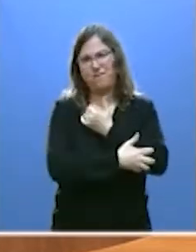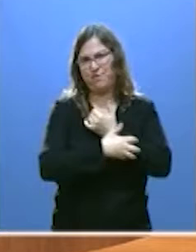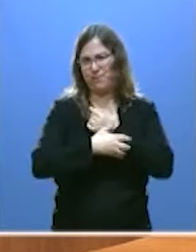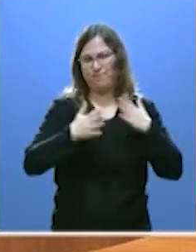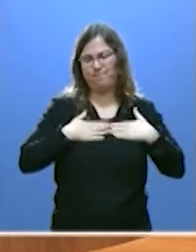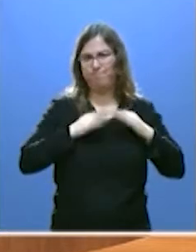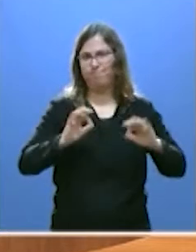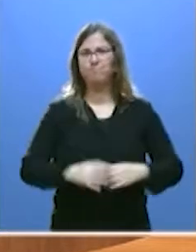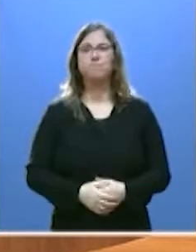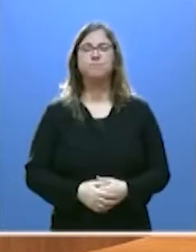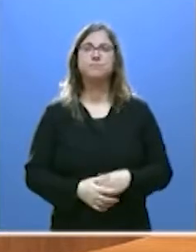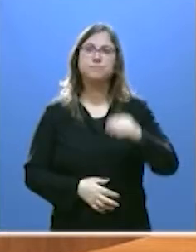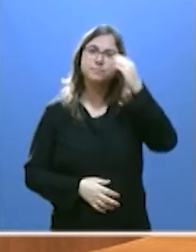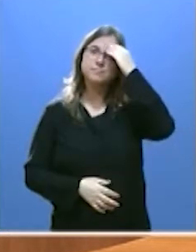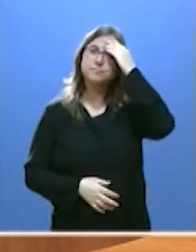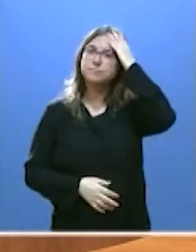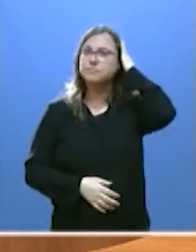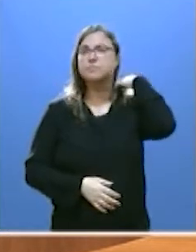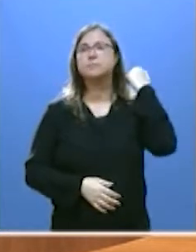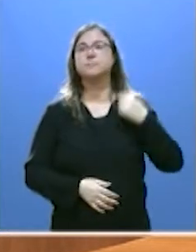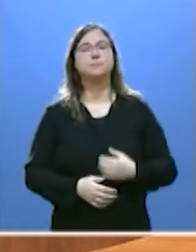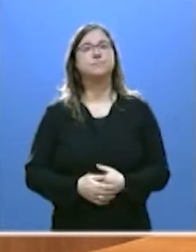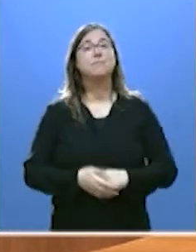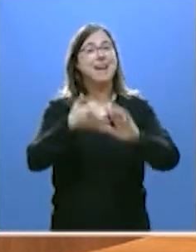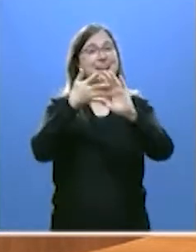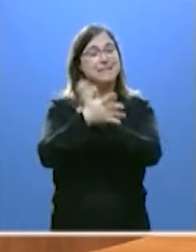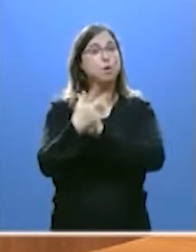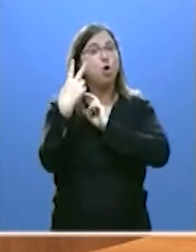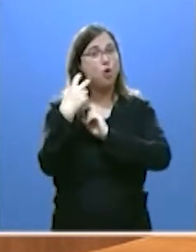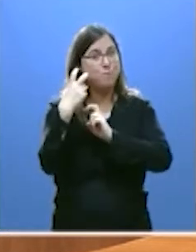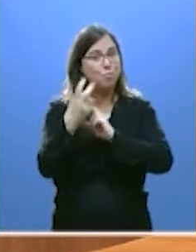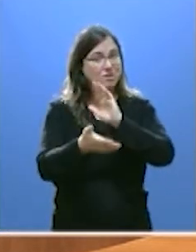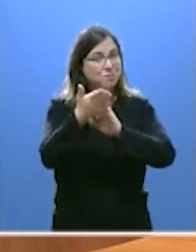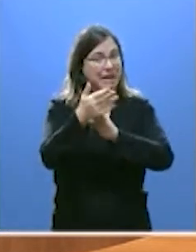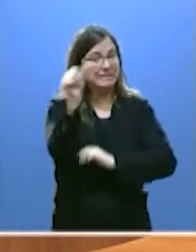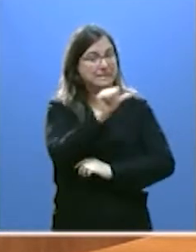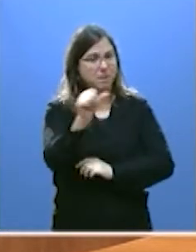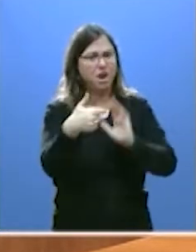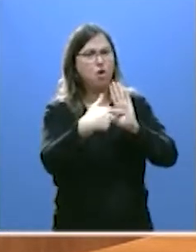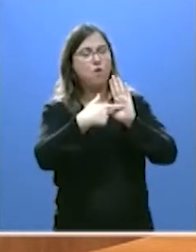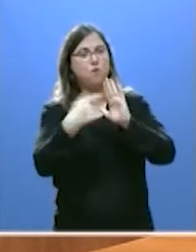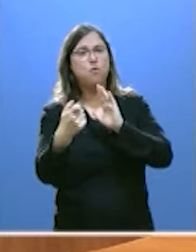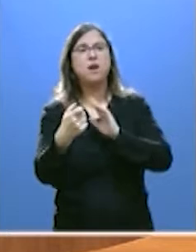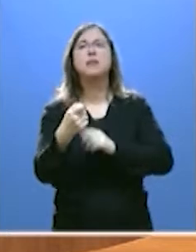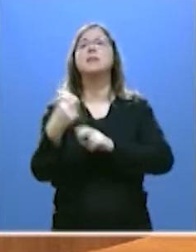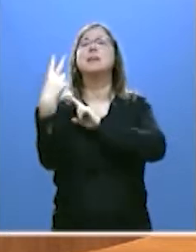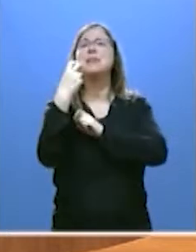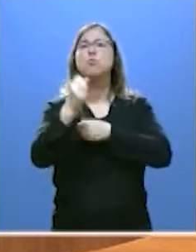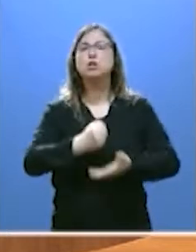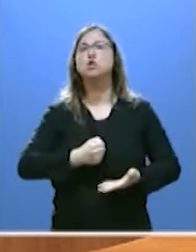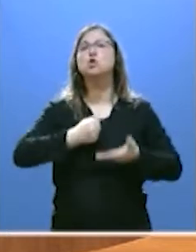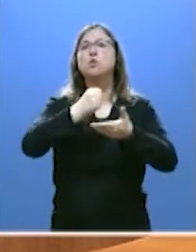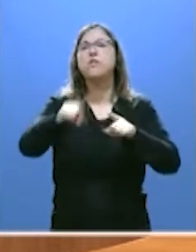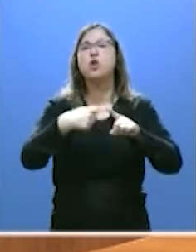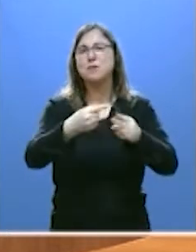Yo sí le voy a decir un impuesto que vamos a eliminar en las próximas semanas. El impuesto de sucesiones